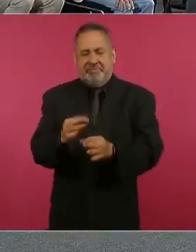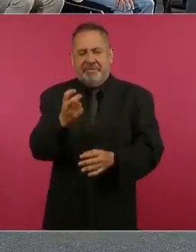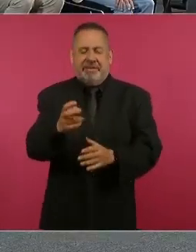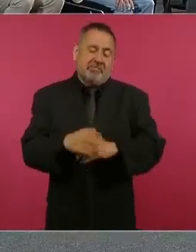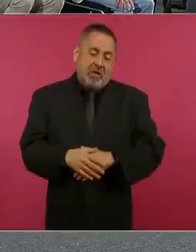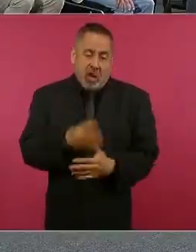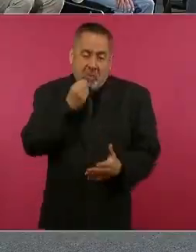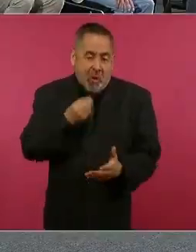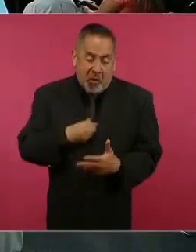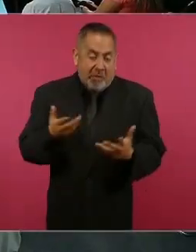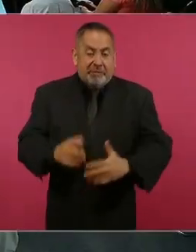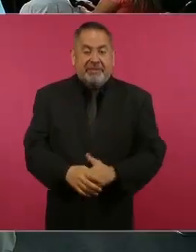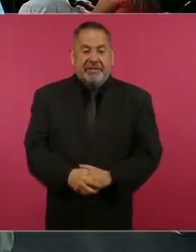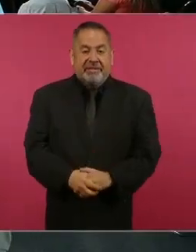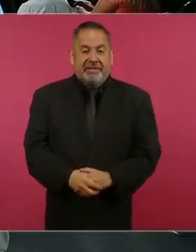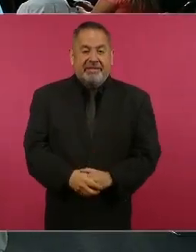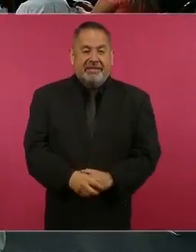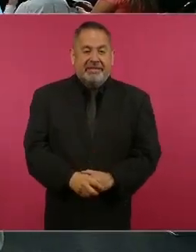Ni modo.